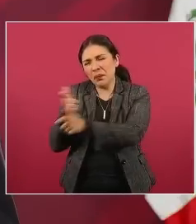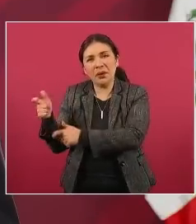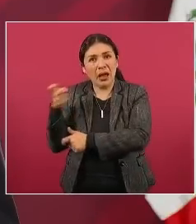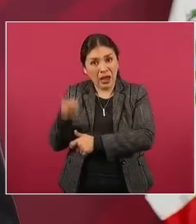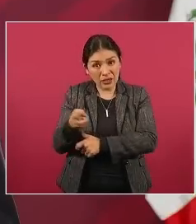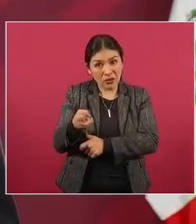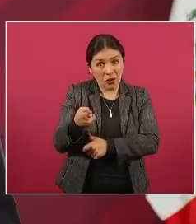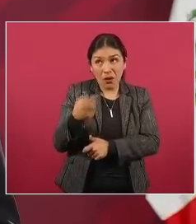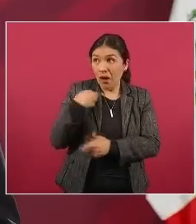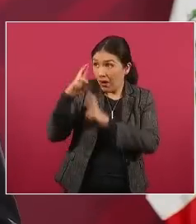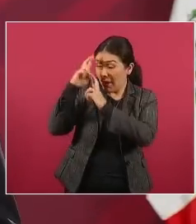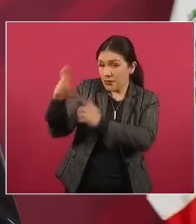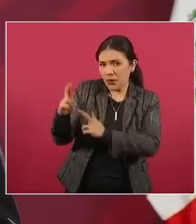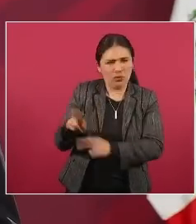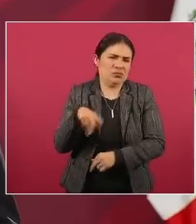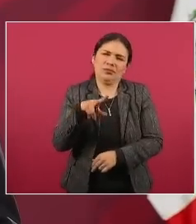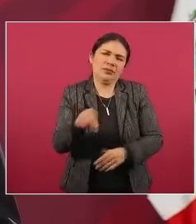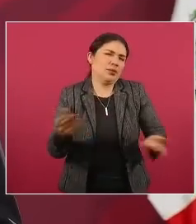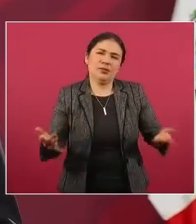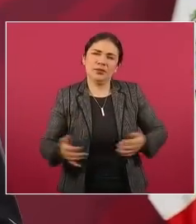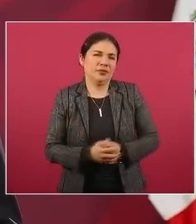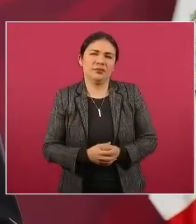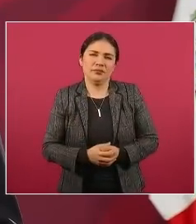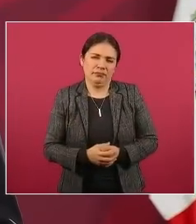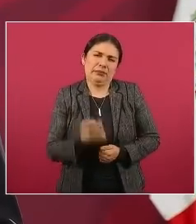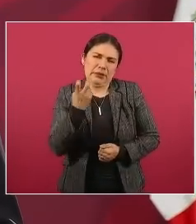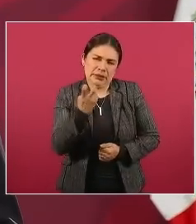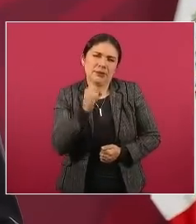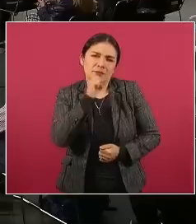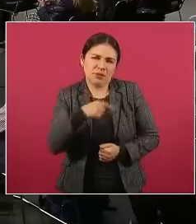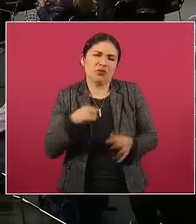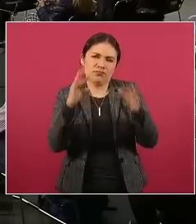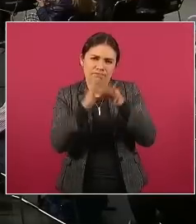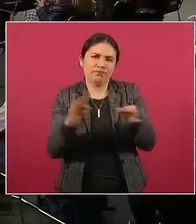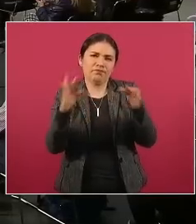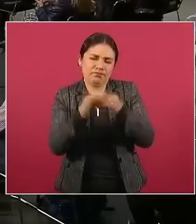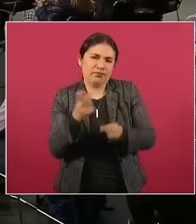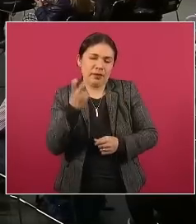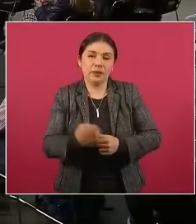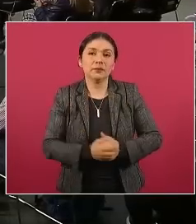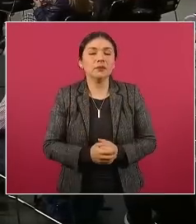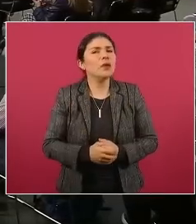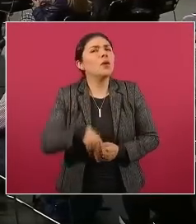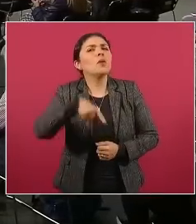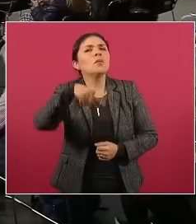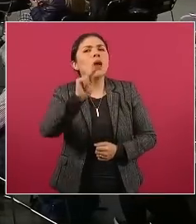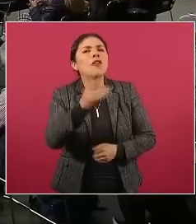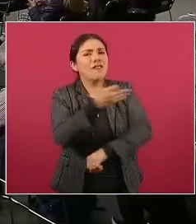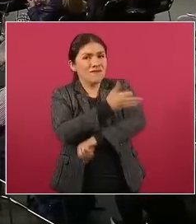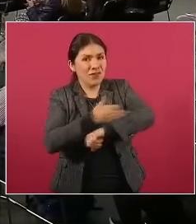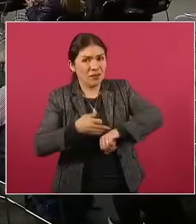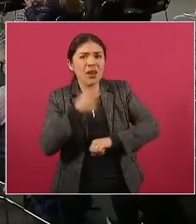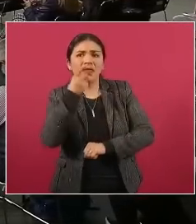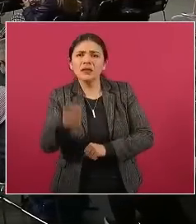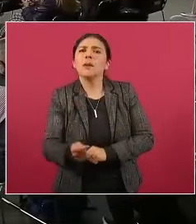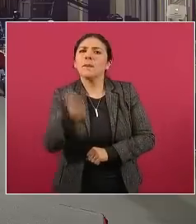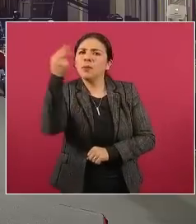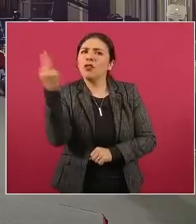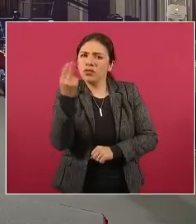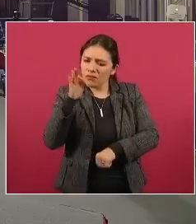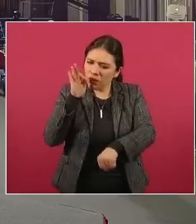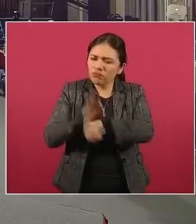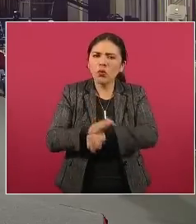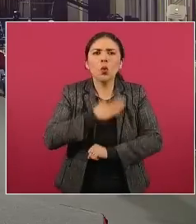responsables así lo establece la ley y no solamente nuestras leyes esto es a nivel internacional